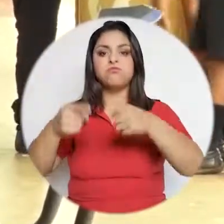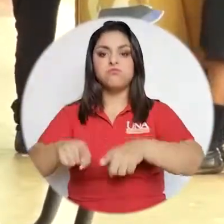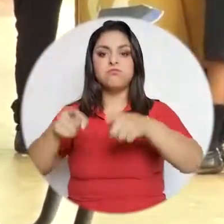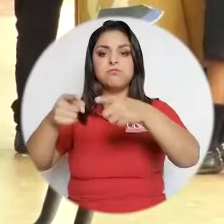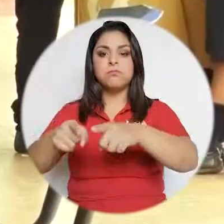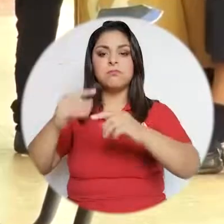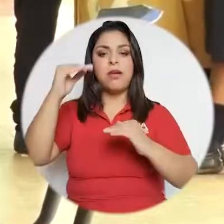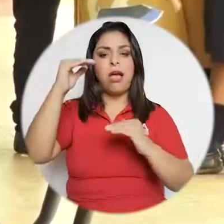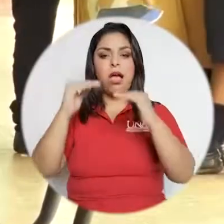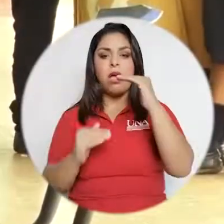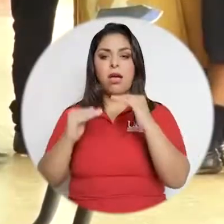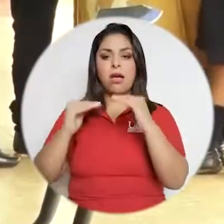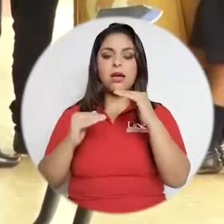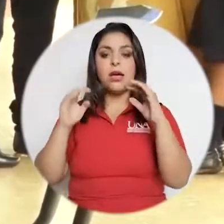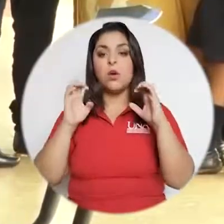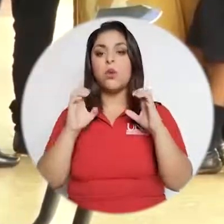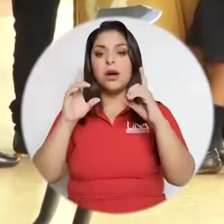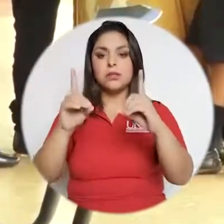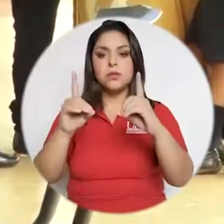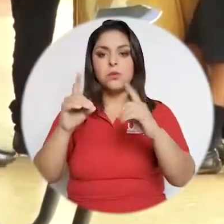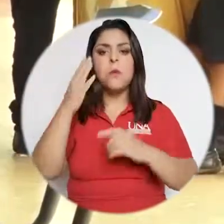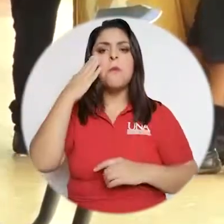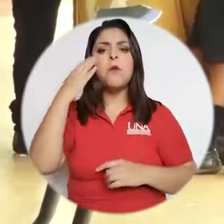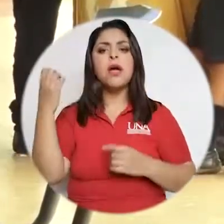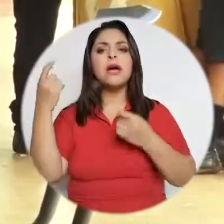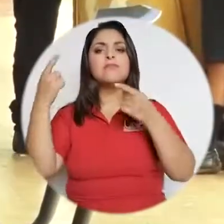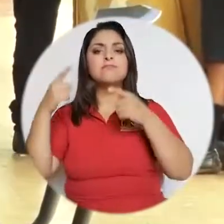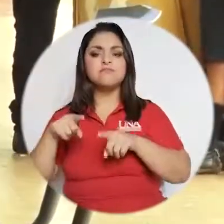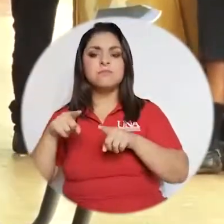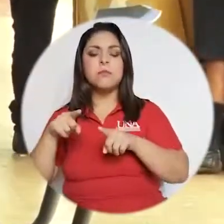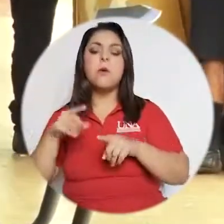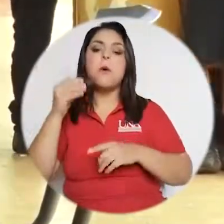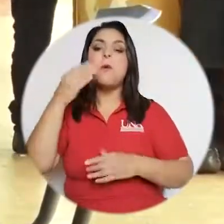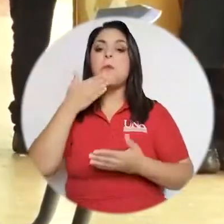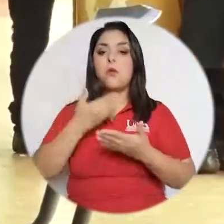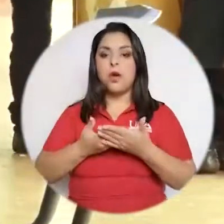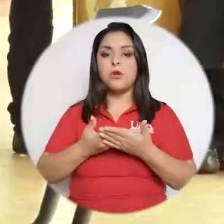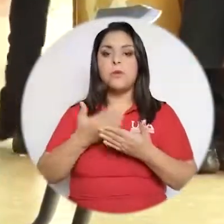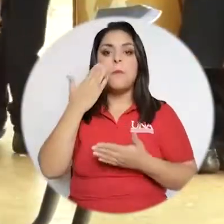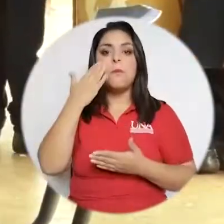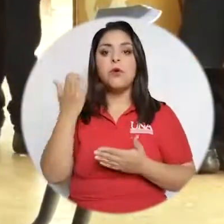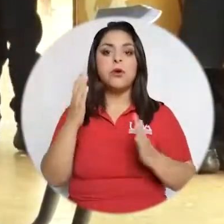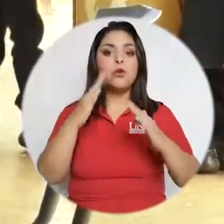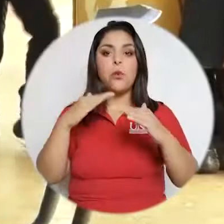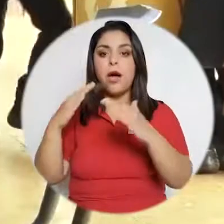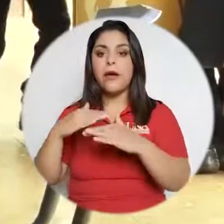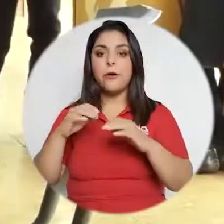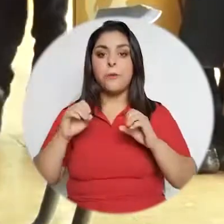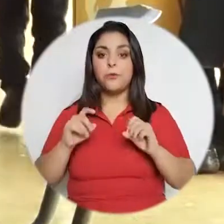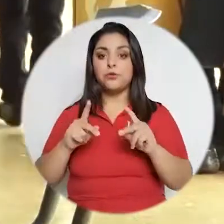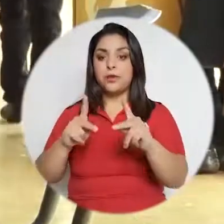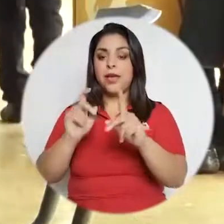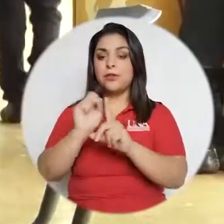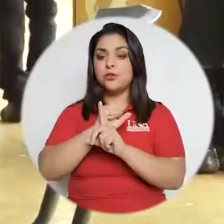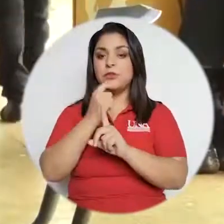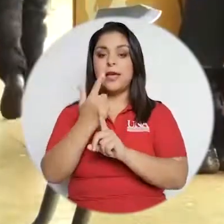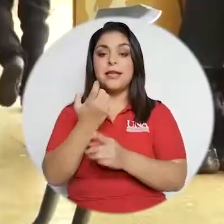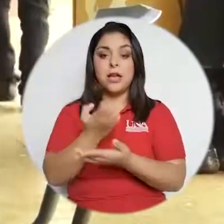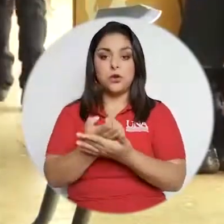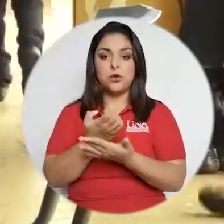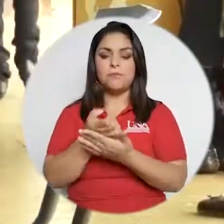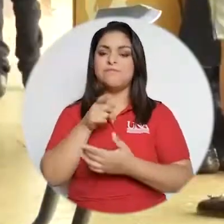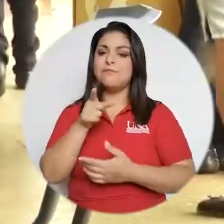la desigualdad educativa. ¿Por qué causa? Bueno, porque obviamente que la carencia de oportunidades sociales y económicas